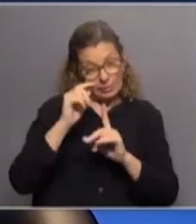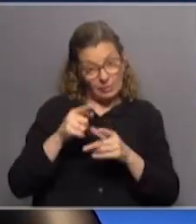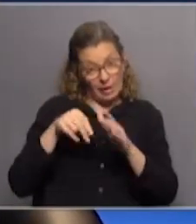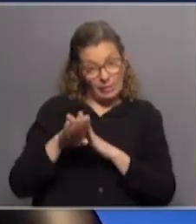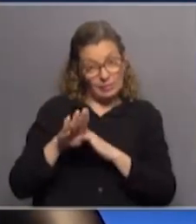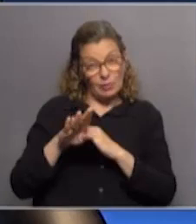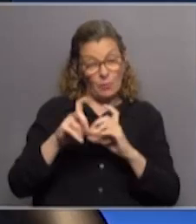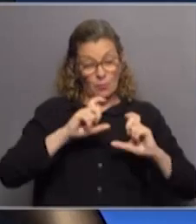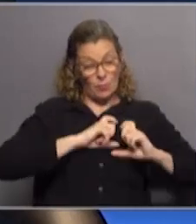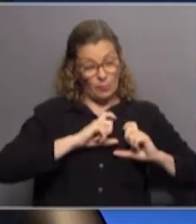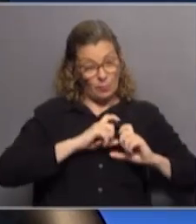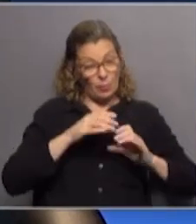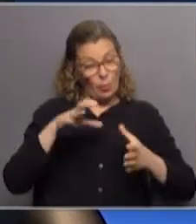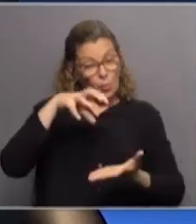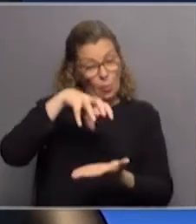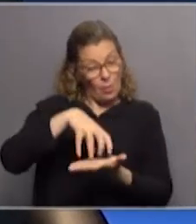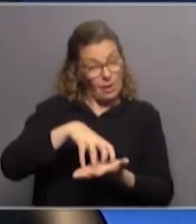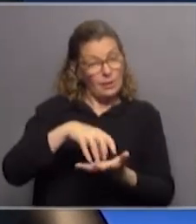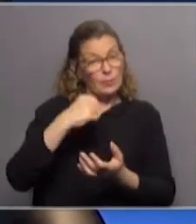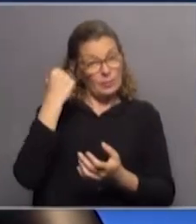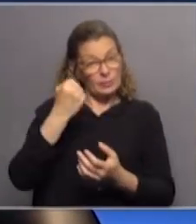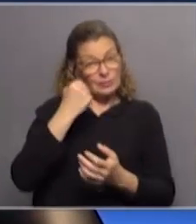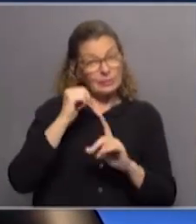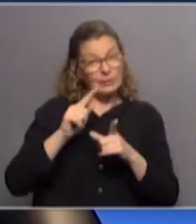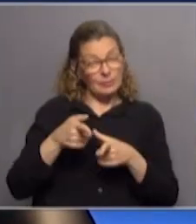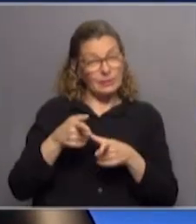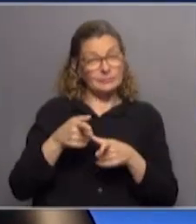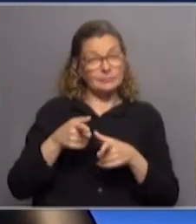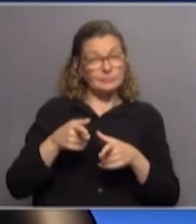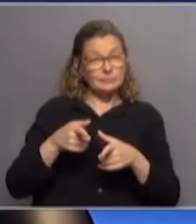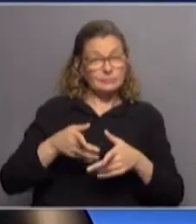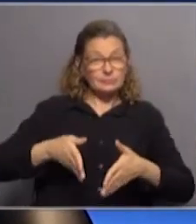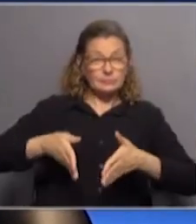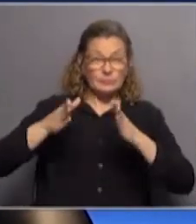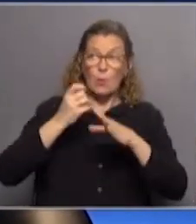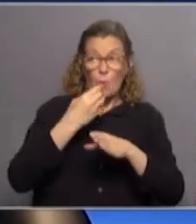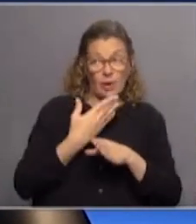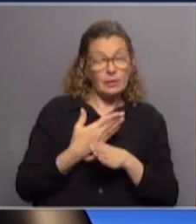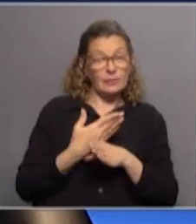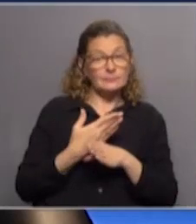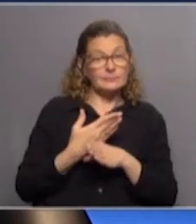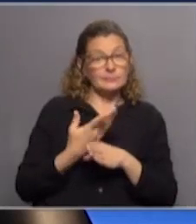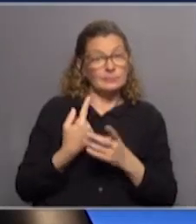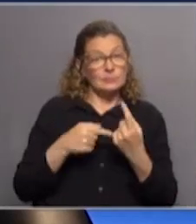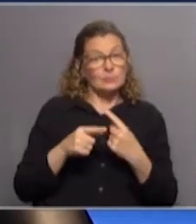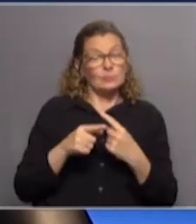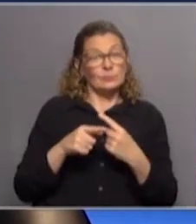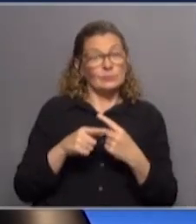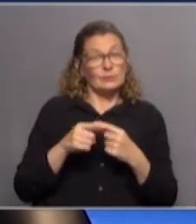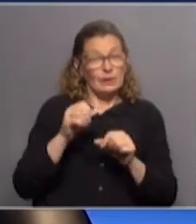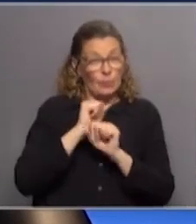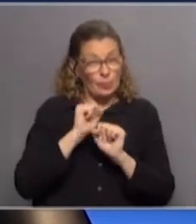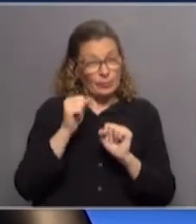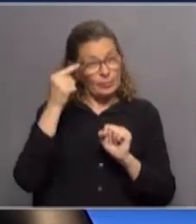un IMAE cardiológico también tiene una estructura relativamente buena o sea es